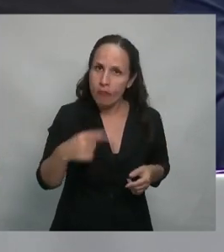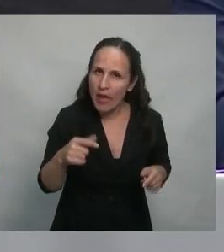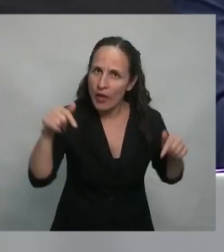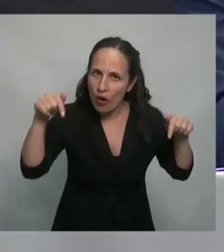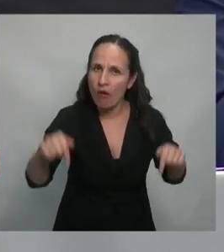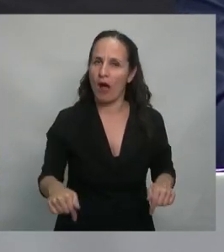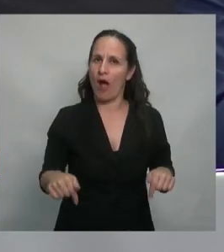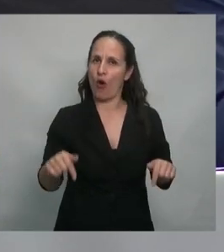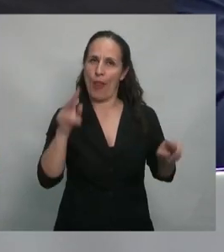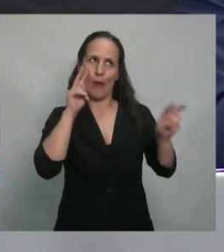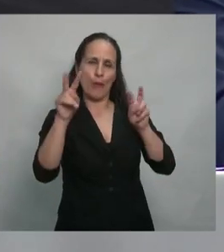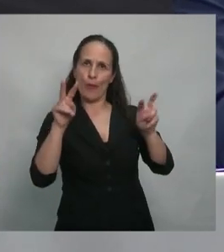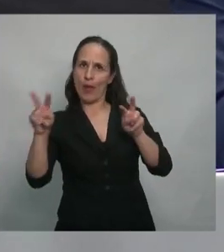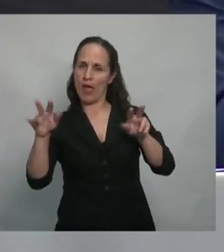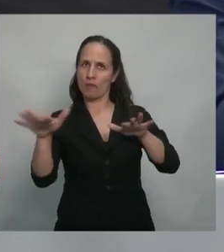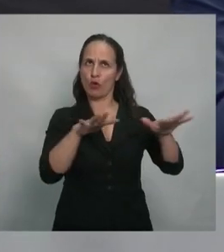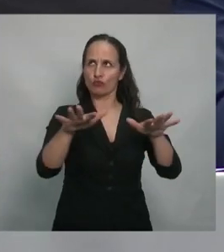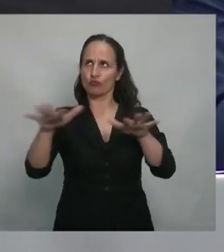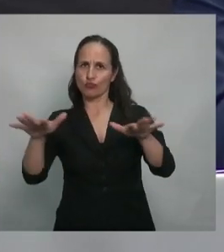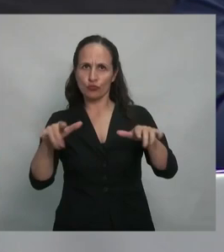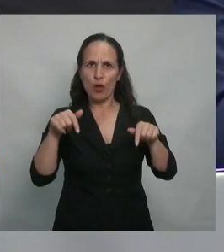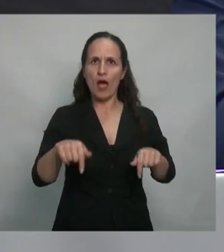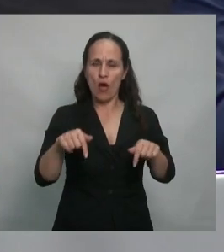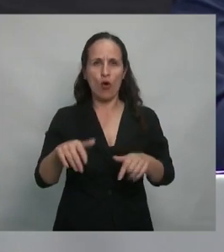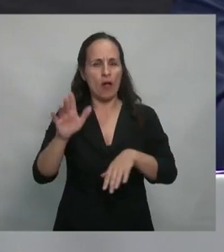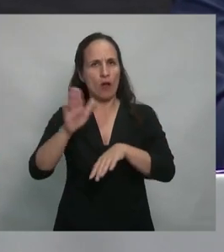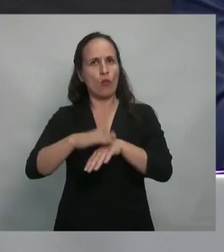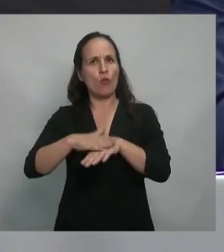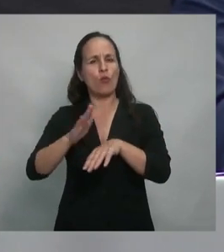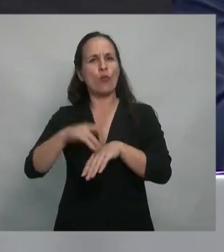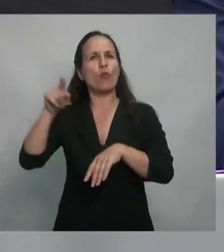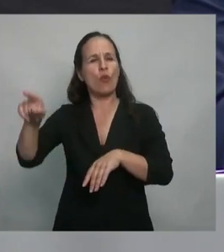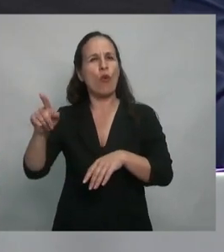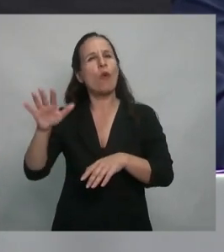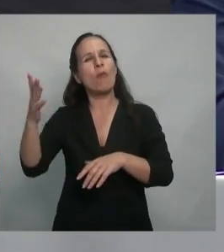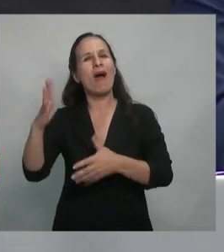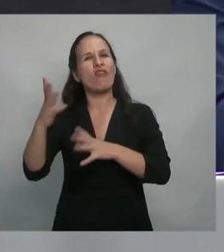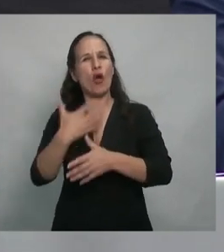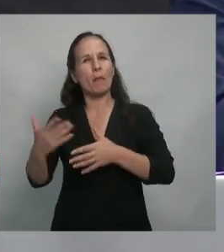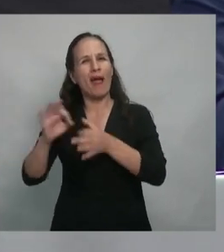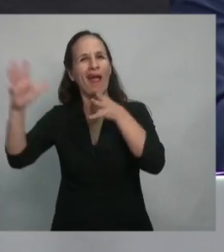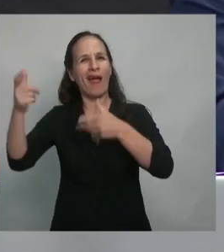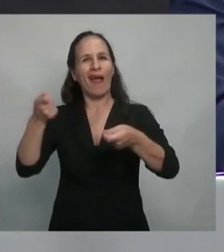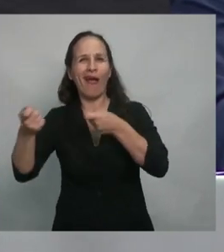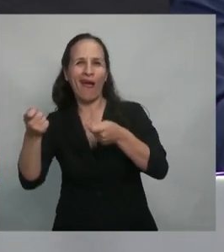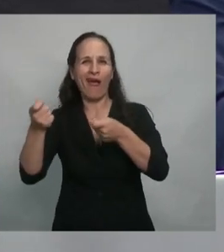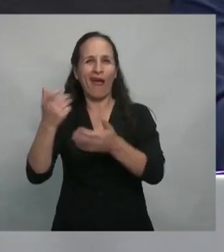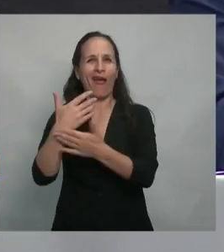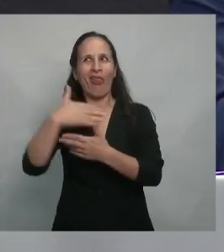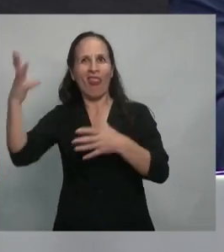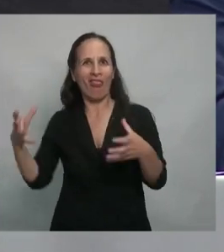de las consecuencias del neoliberalismo que impacta negativamente